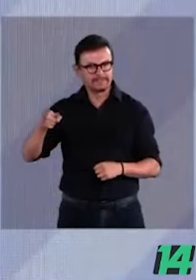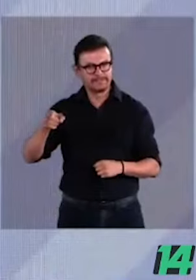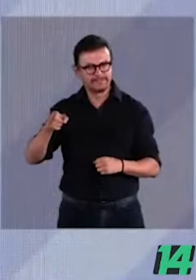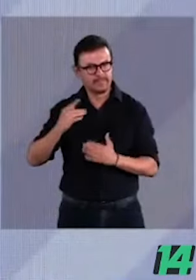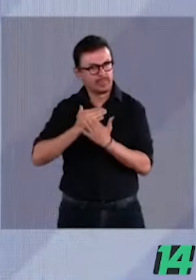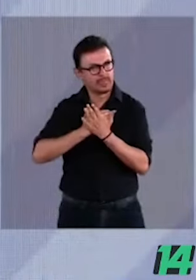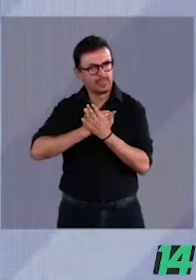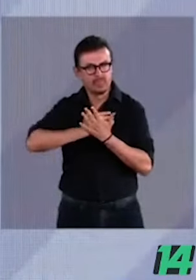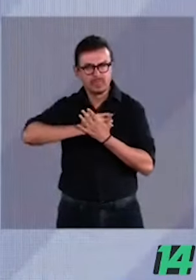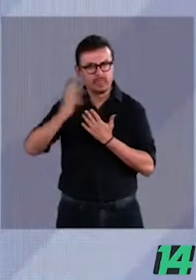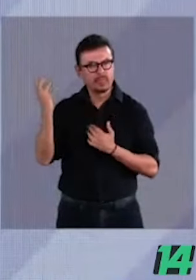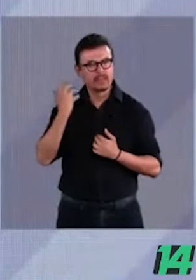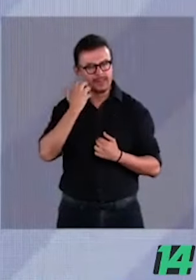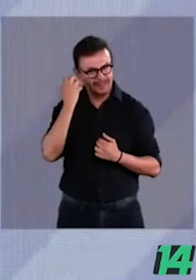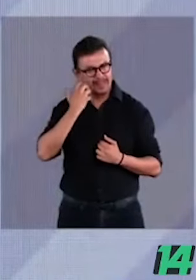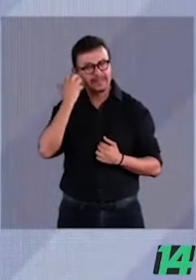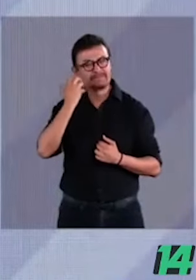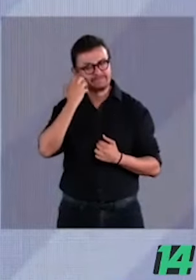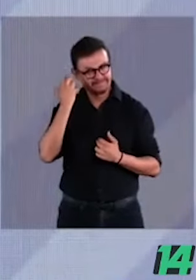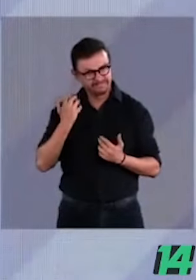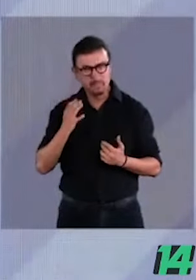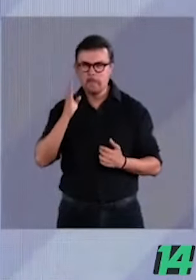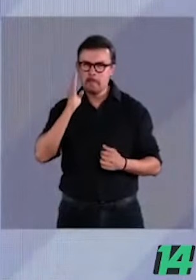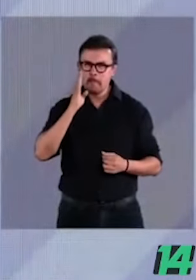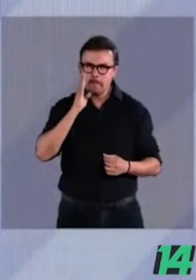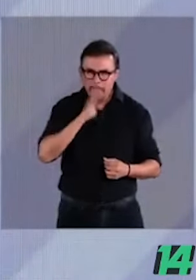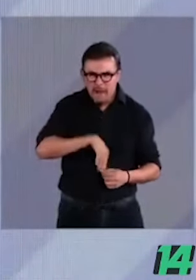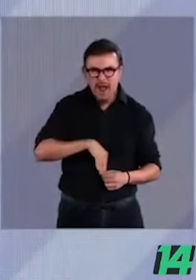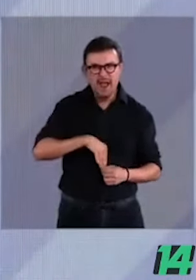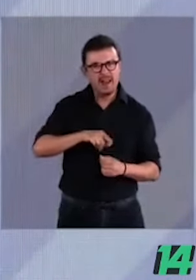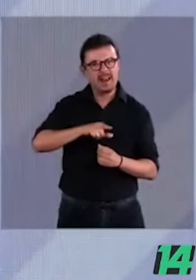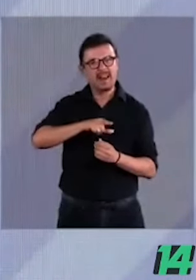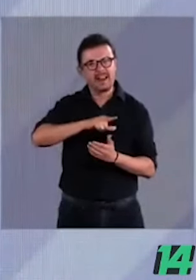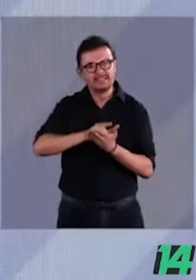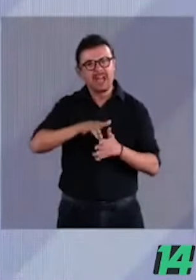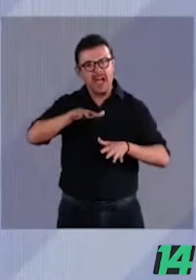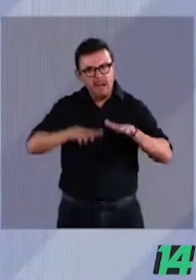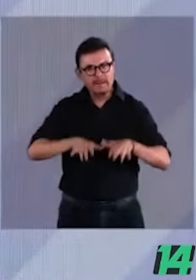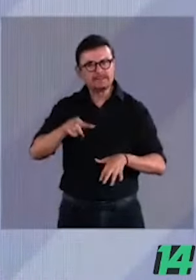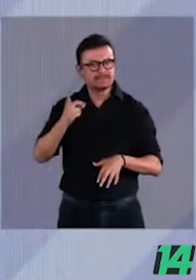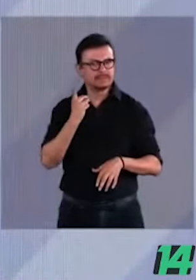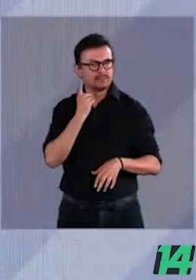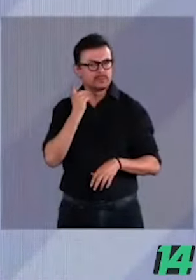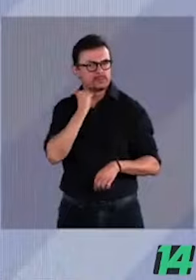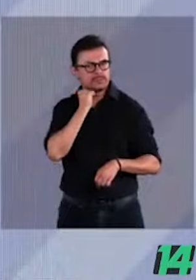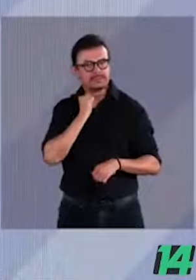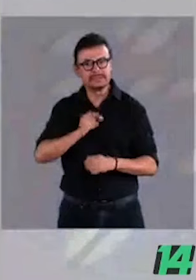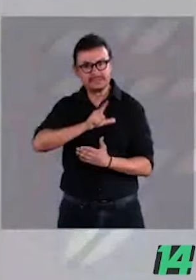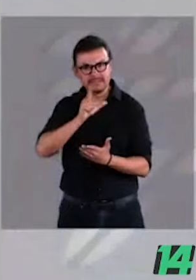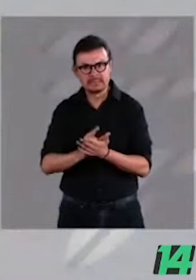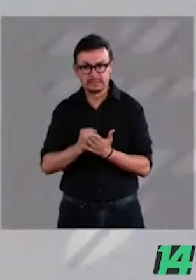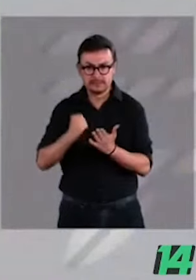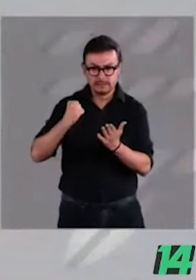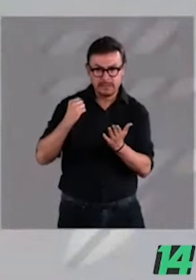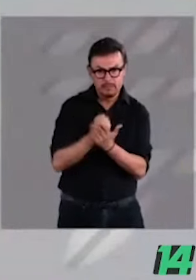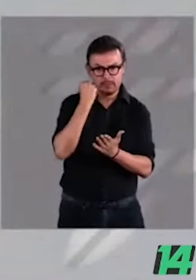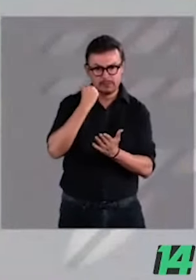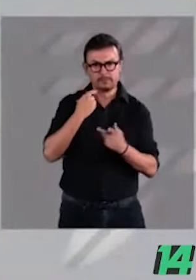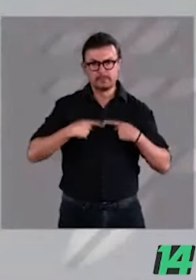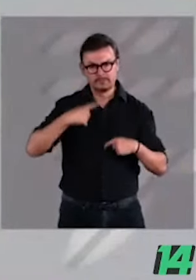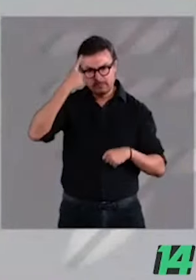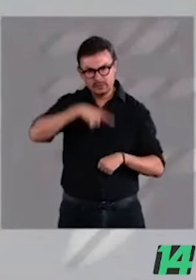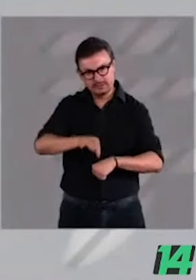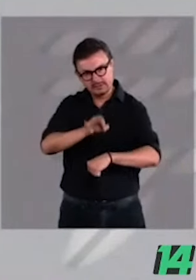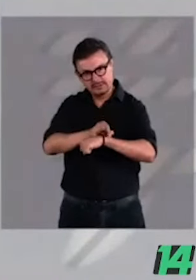funciones. Incluso han echado para atrás leyes que apoyan al pueblo de México y a la Nación que han aprobado la